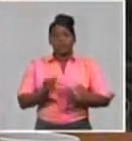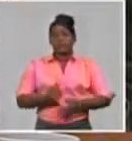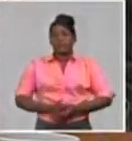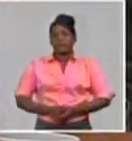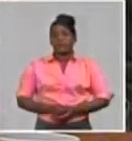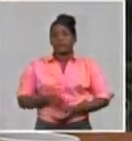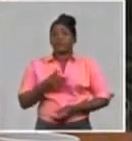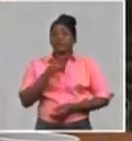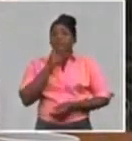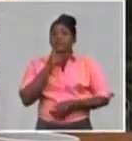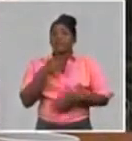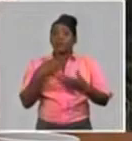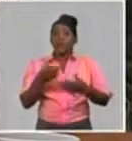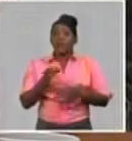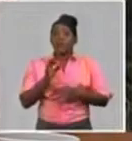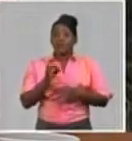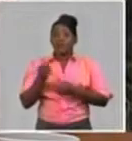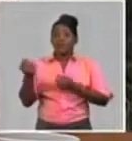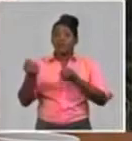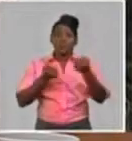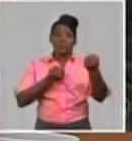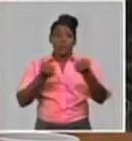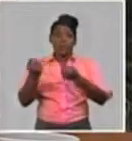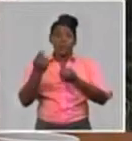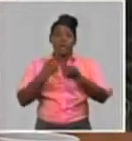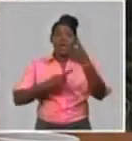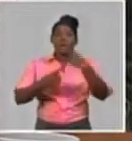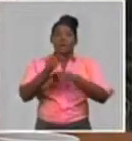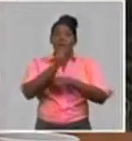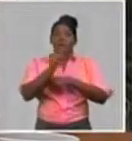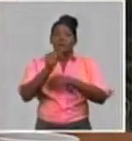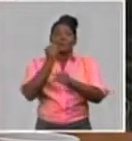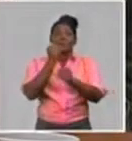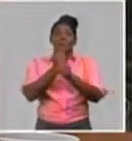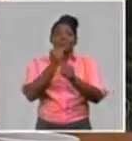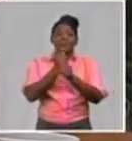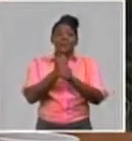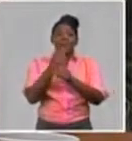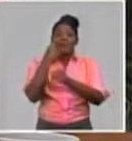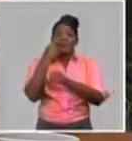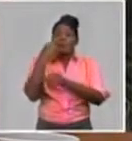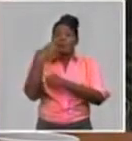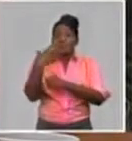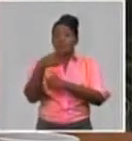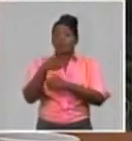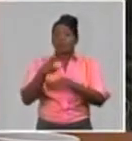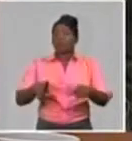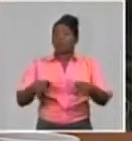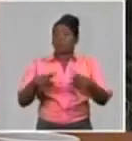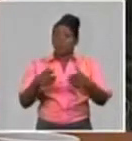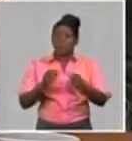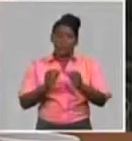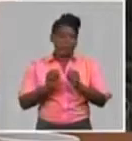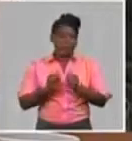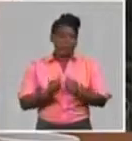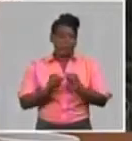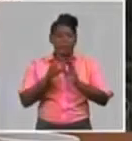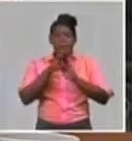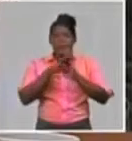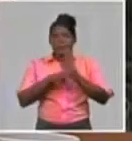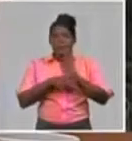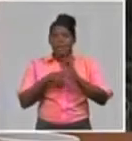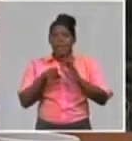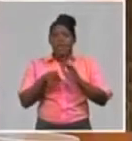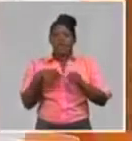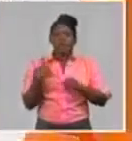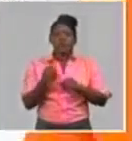servicio de transportación para los trabajadores en actividades imprescindibles, siempre cumpliendo con las medidas. Esas